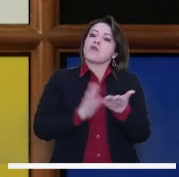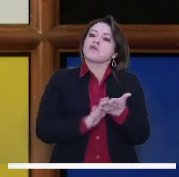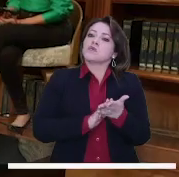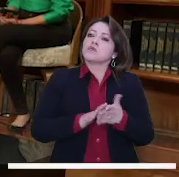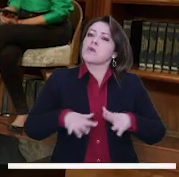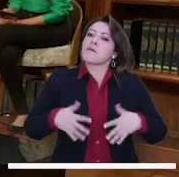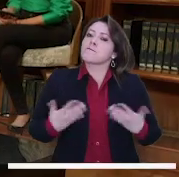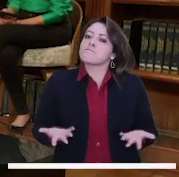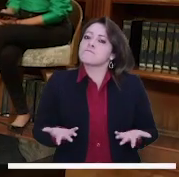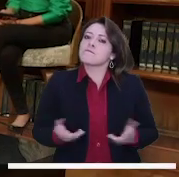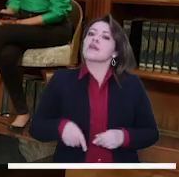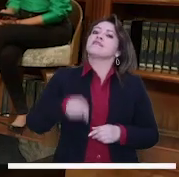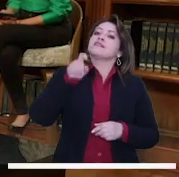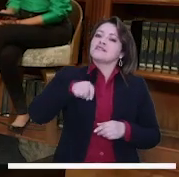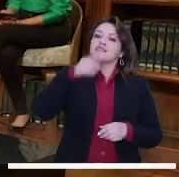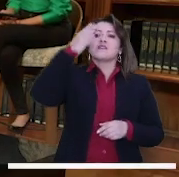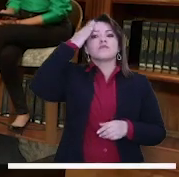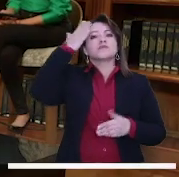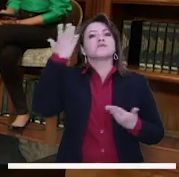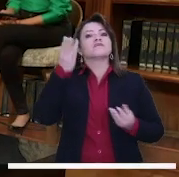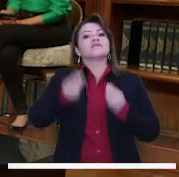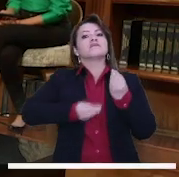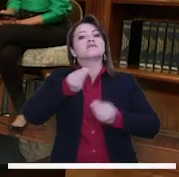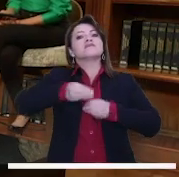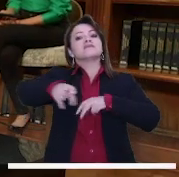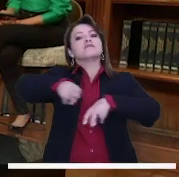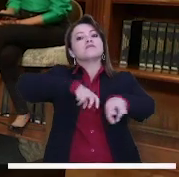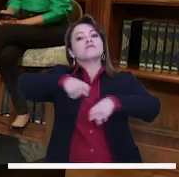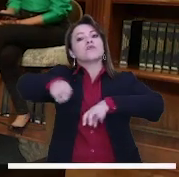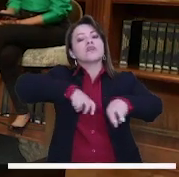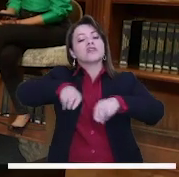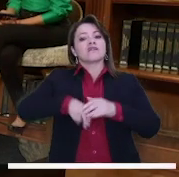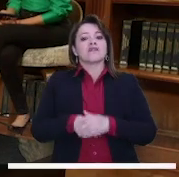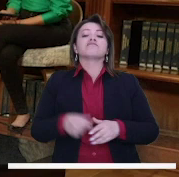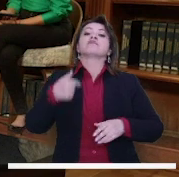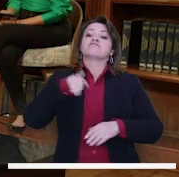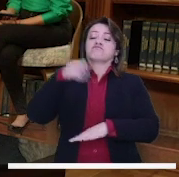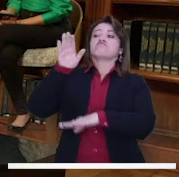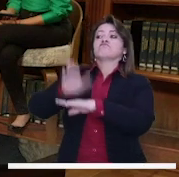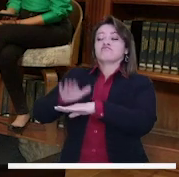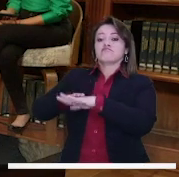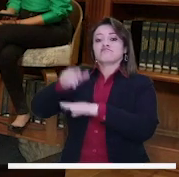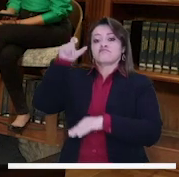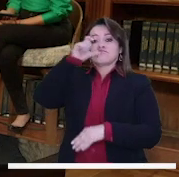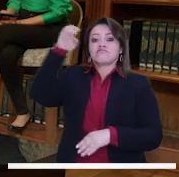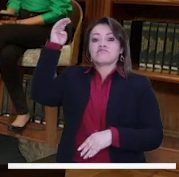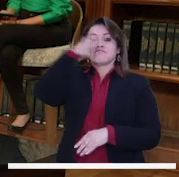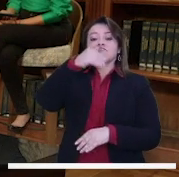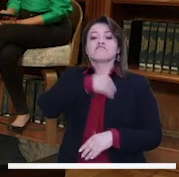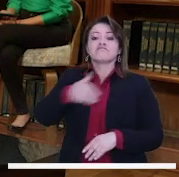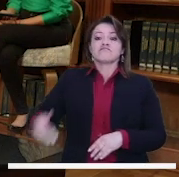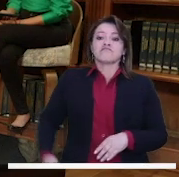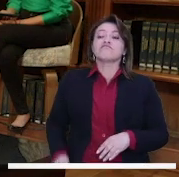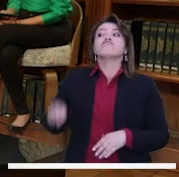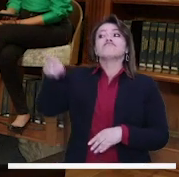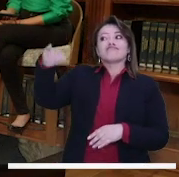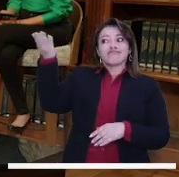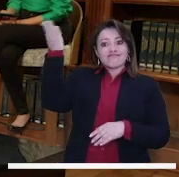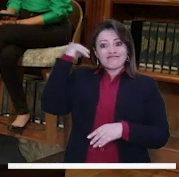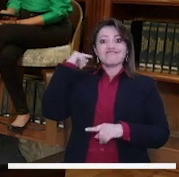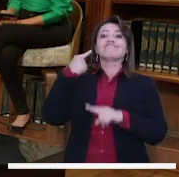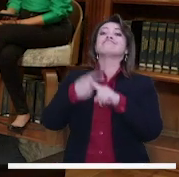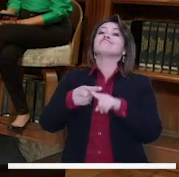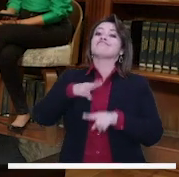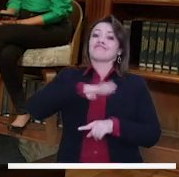los ciudadanos. Necesitamos tener claro nuestro panorama en términos de movilidad. Es el llamado que nosotros le hacemos al presidente Gustavo Petro. Es que él fue